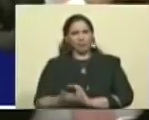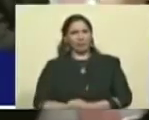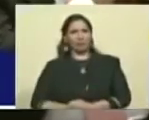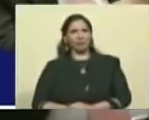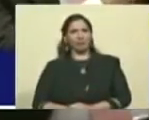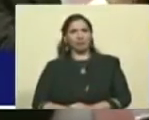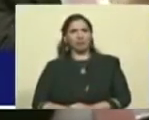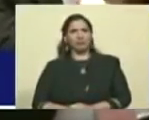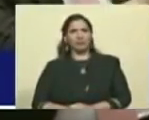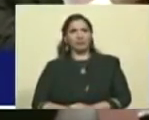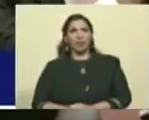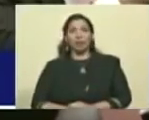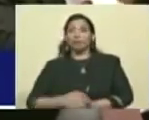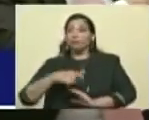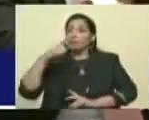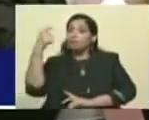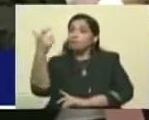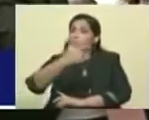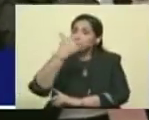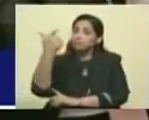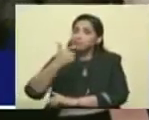Y van a tener que buscarnos.